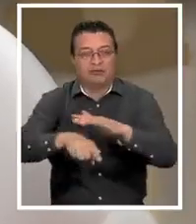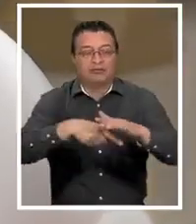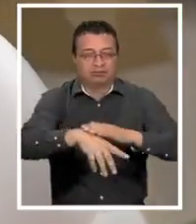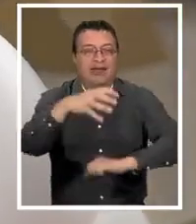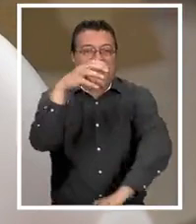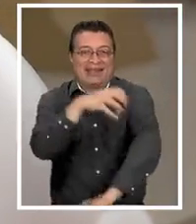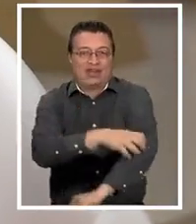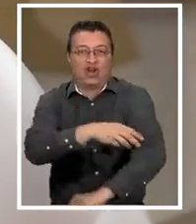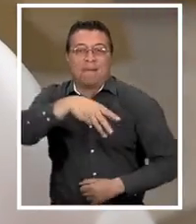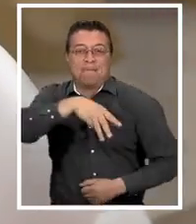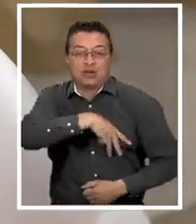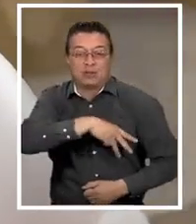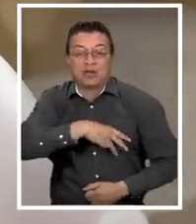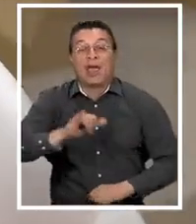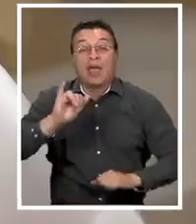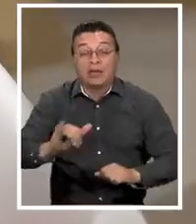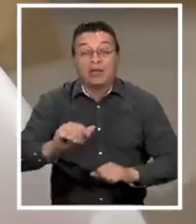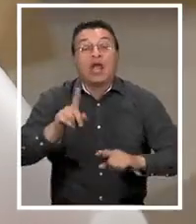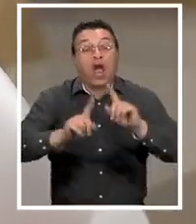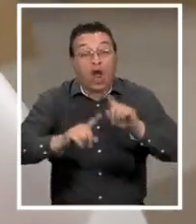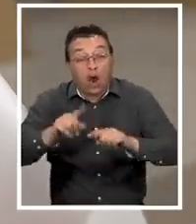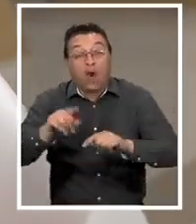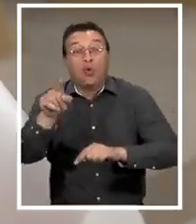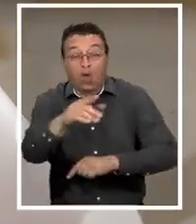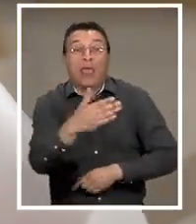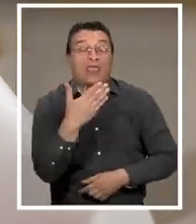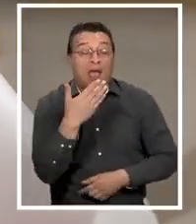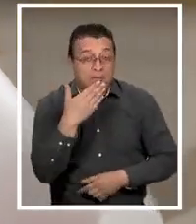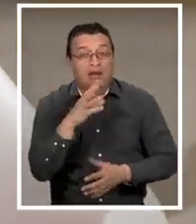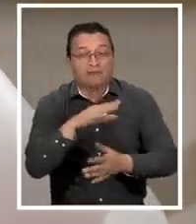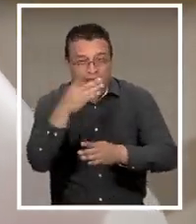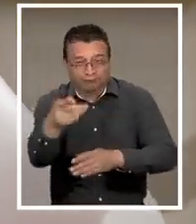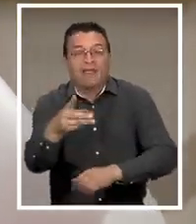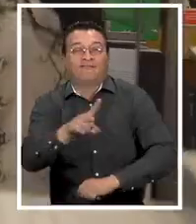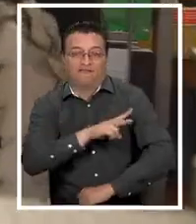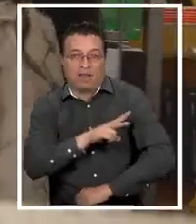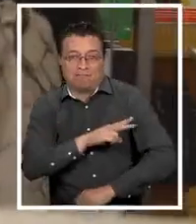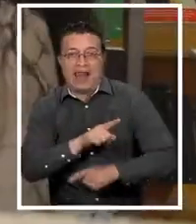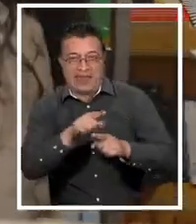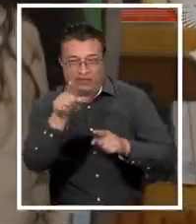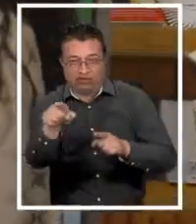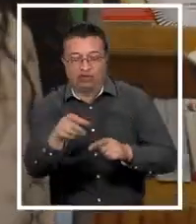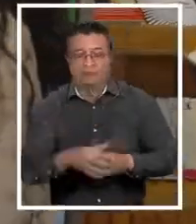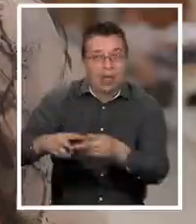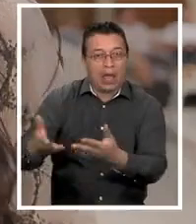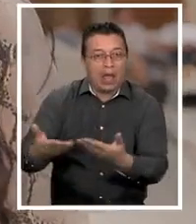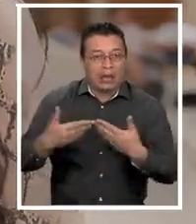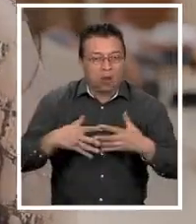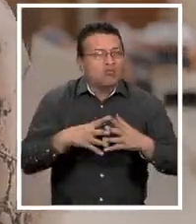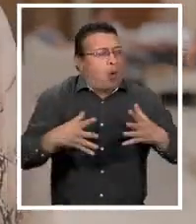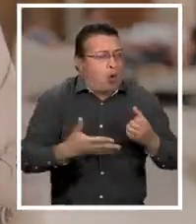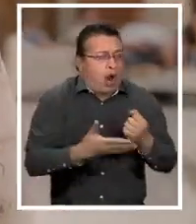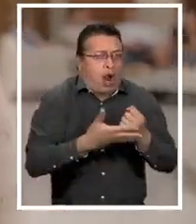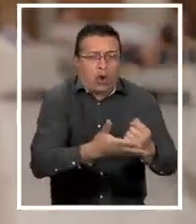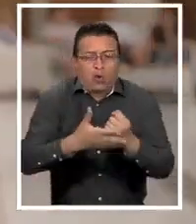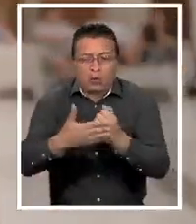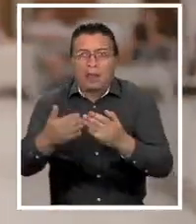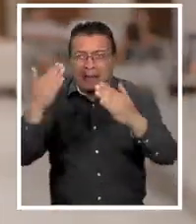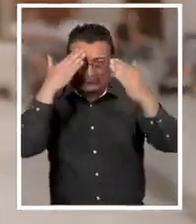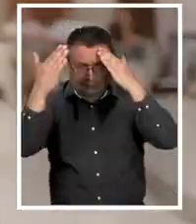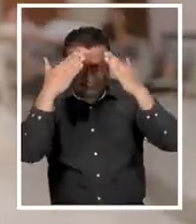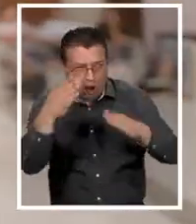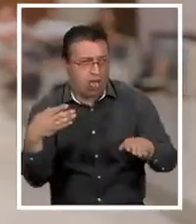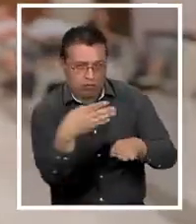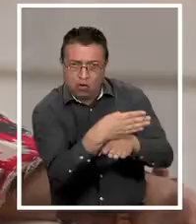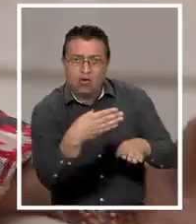intervención en la región metropolitana y en algunos momentos parte de lo que fue la región de Valparaíso. Hicieron mucha ayuda,